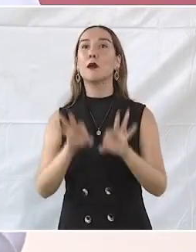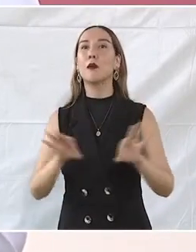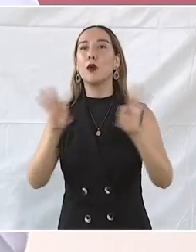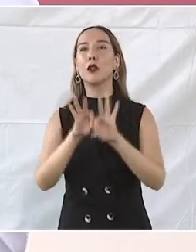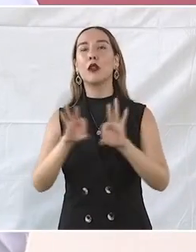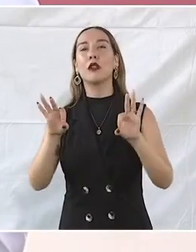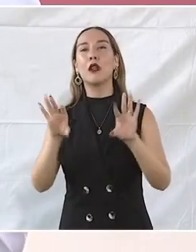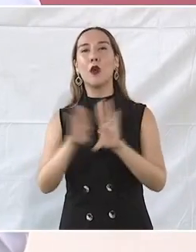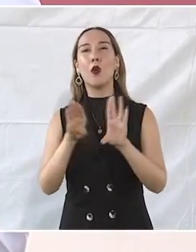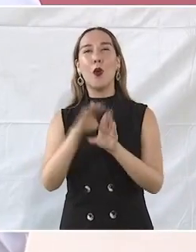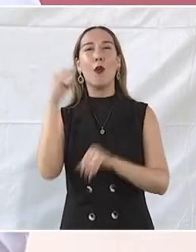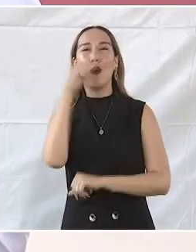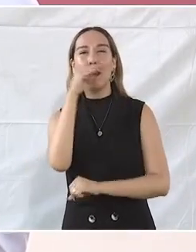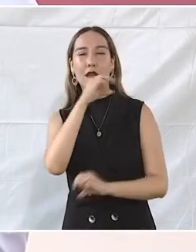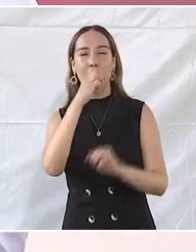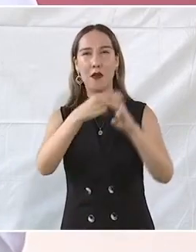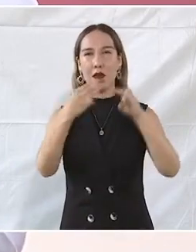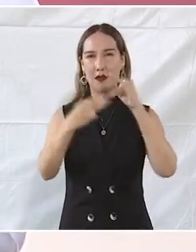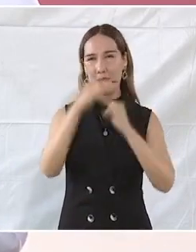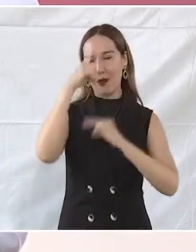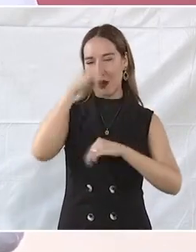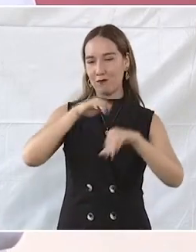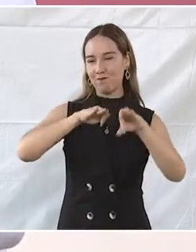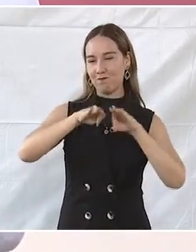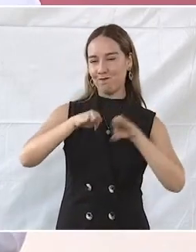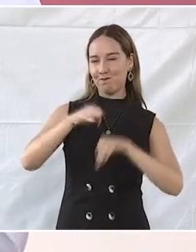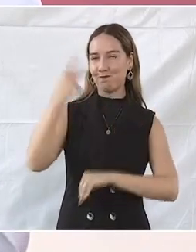Estos programas son fundamentales